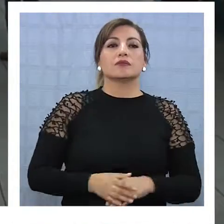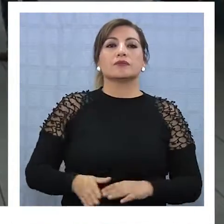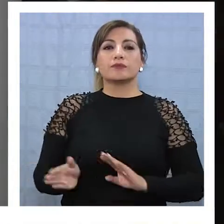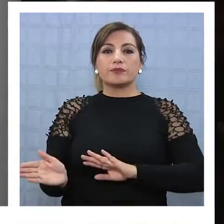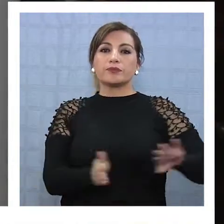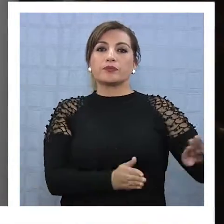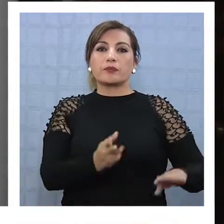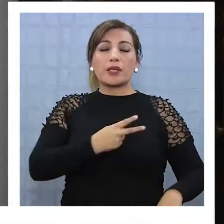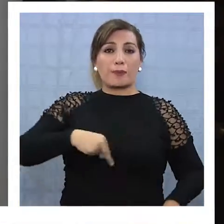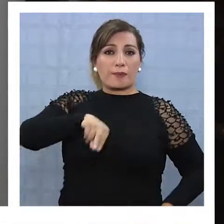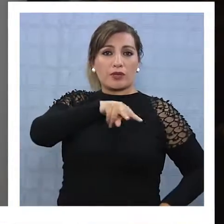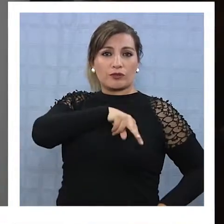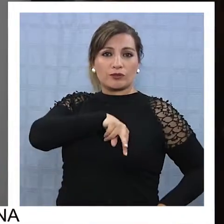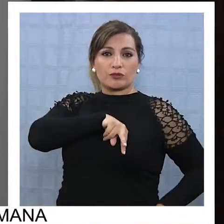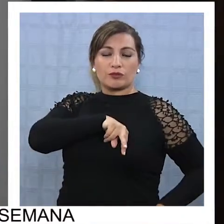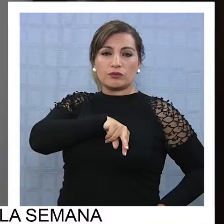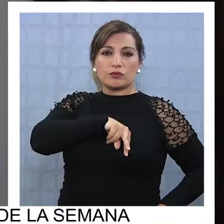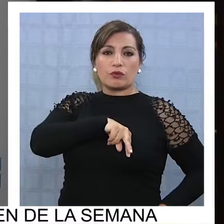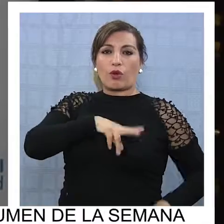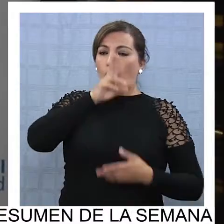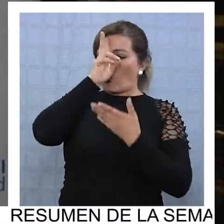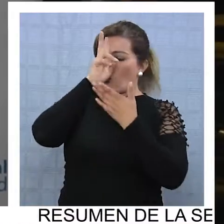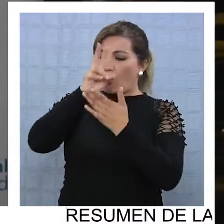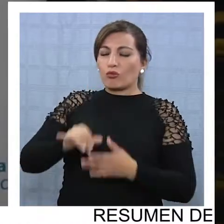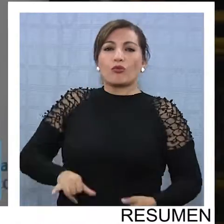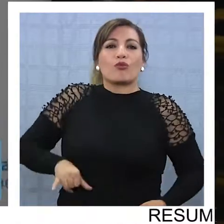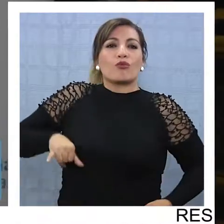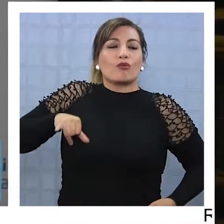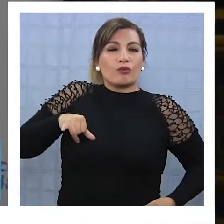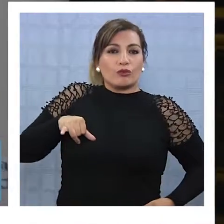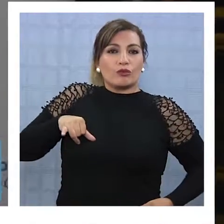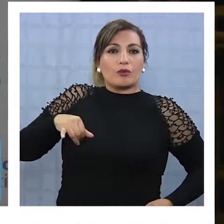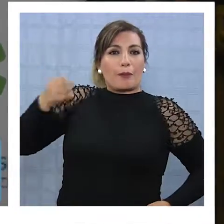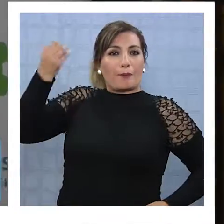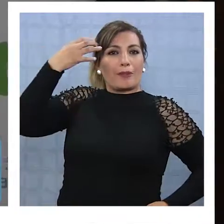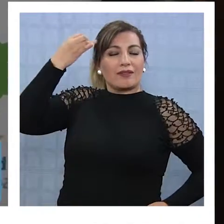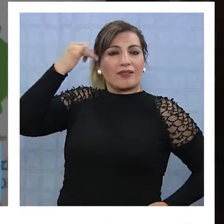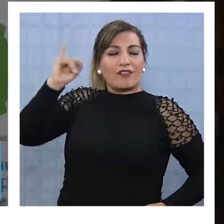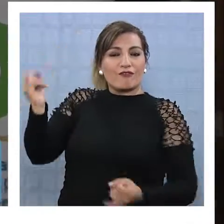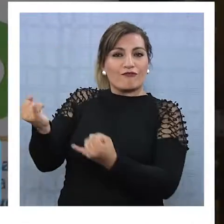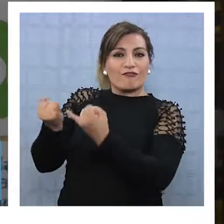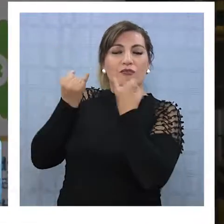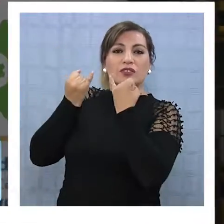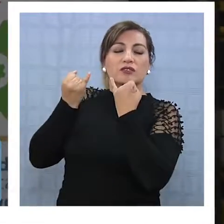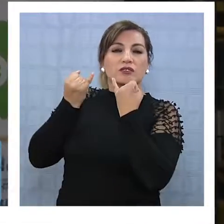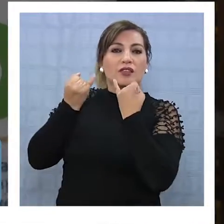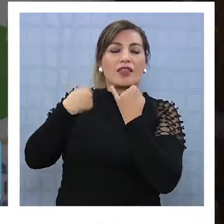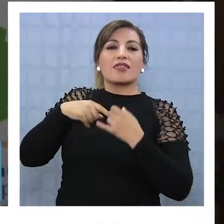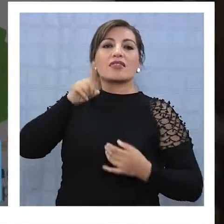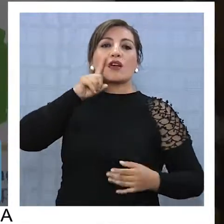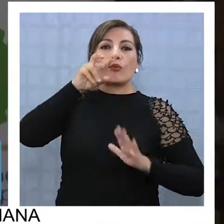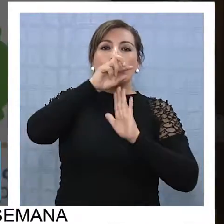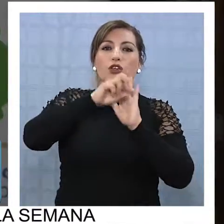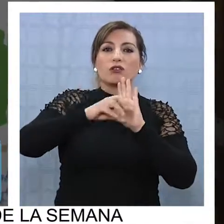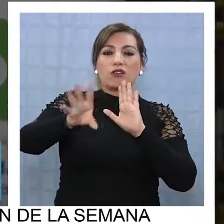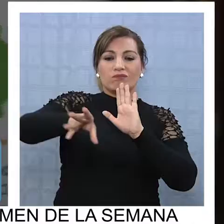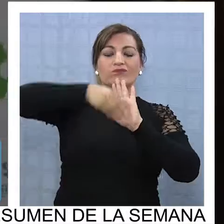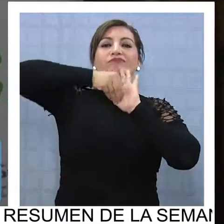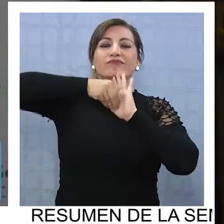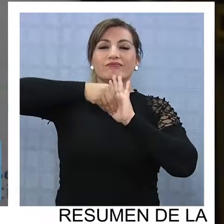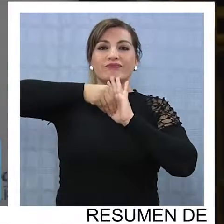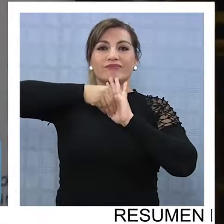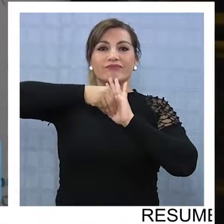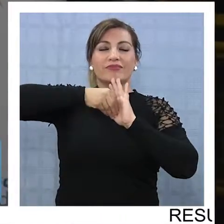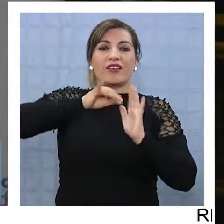palabra. Para nosotros fue un honor, un orgullo cuando nos emitieron la información de que nos habíamos adjudicado el